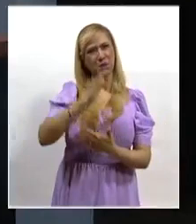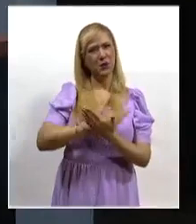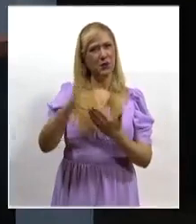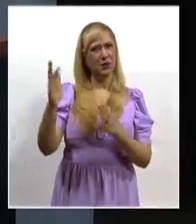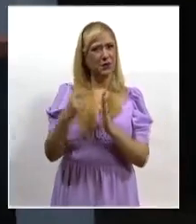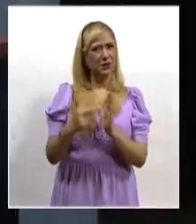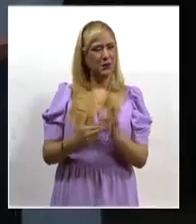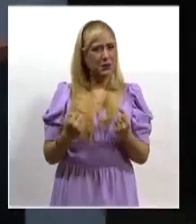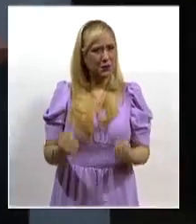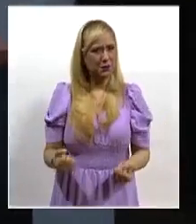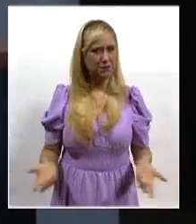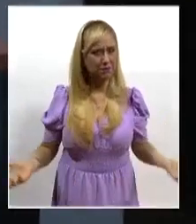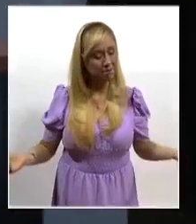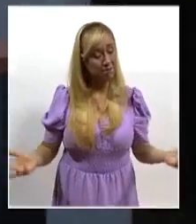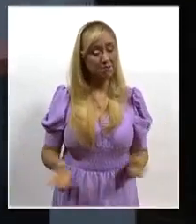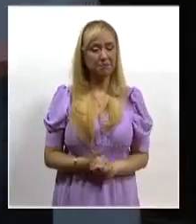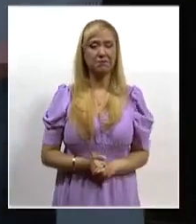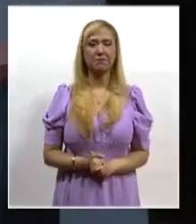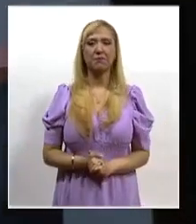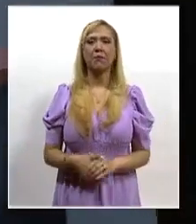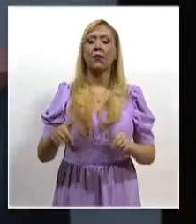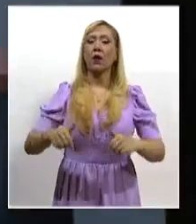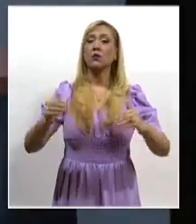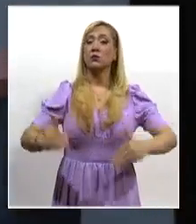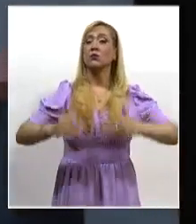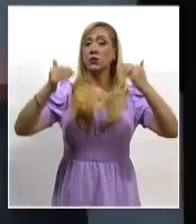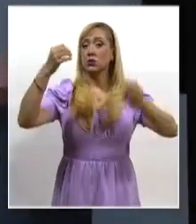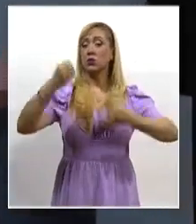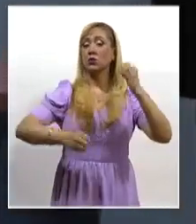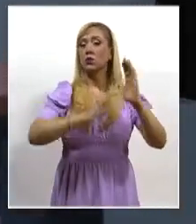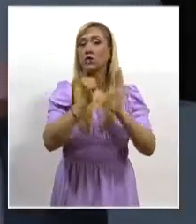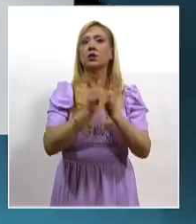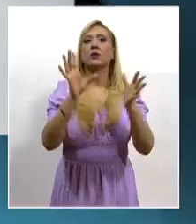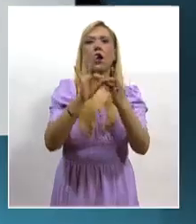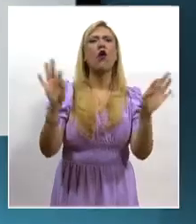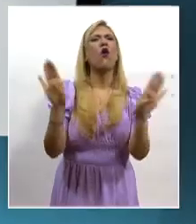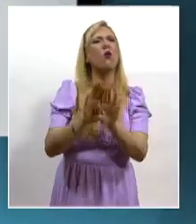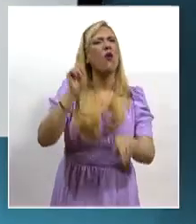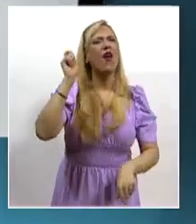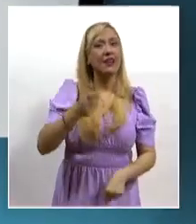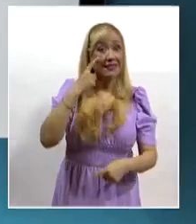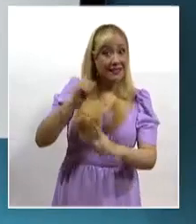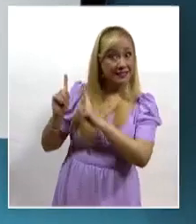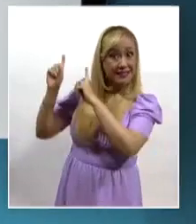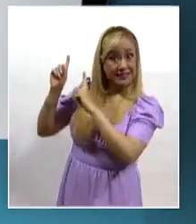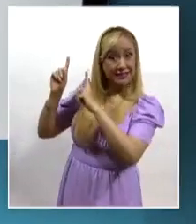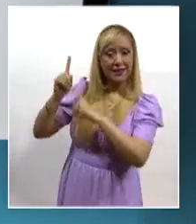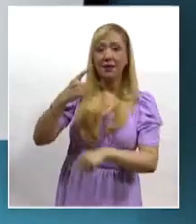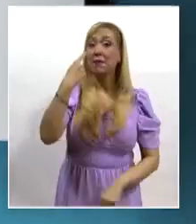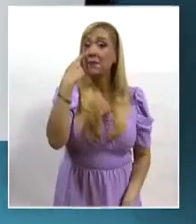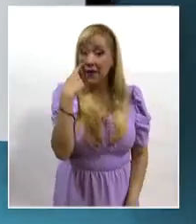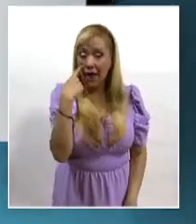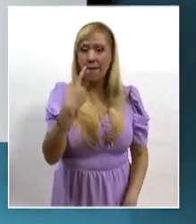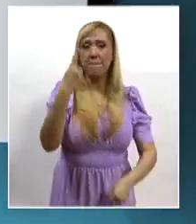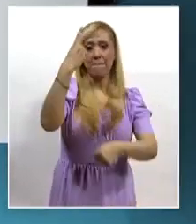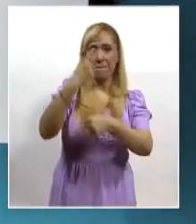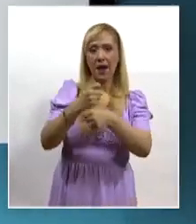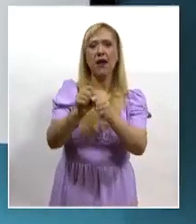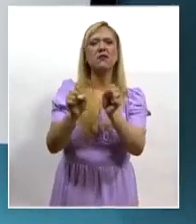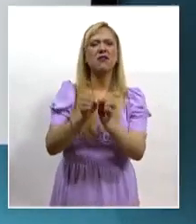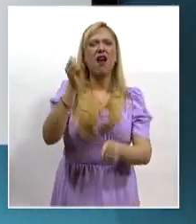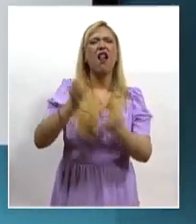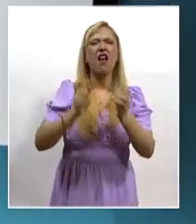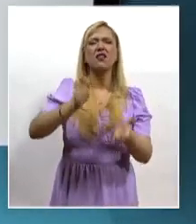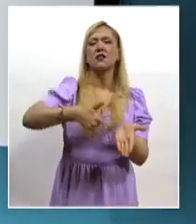Y la Suprema Corte de Justicia de la Nación explicó cómo funcionan las salas del máximo tribunal. La primera sala resuelve asuntos en materia